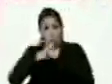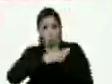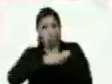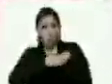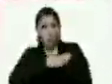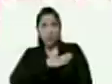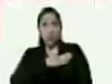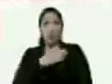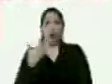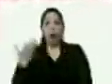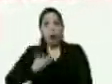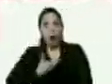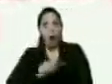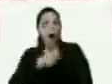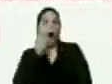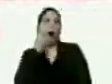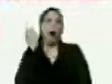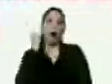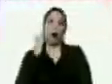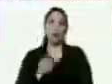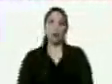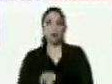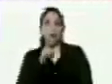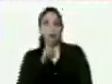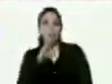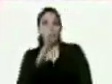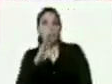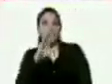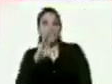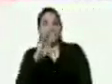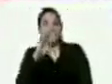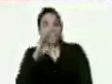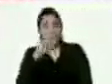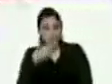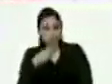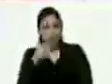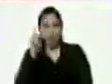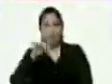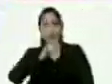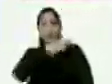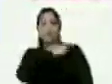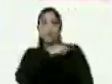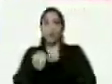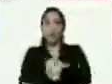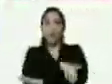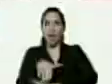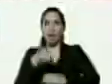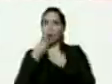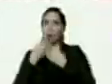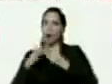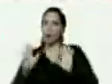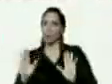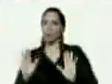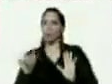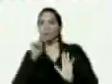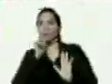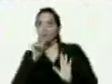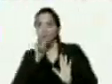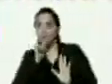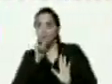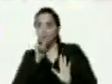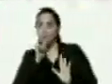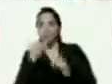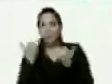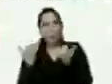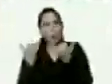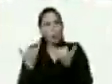alcaldes alcaldesas VCH jefe de calle y bueno y quien le corresponde hablar voy